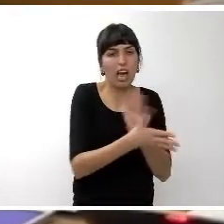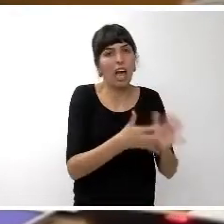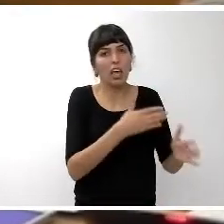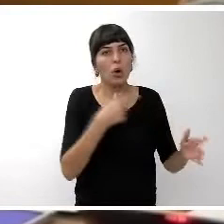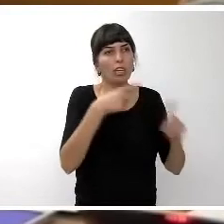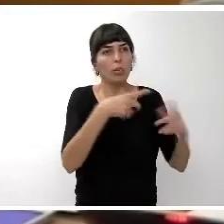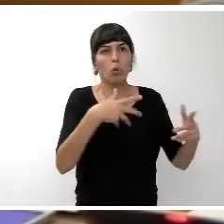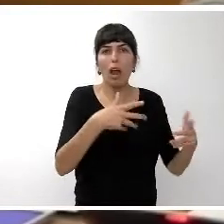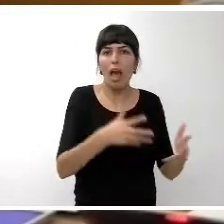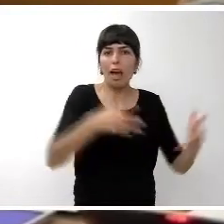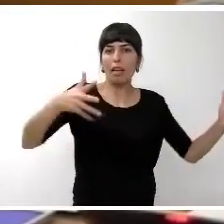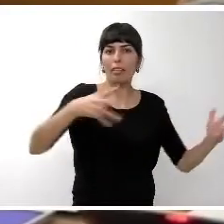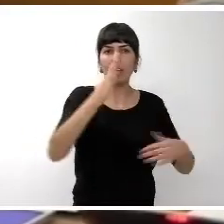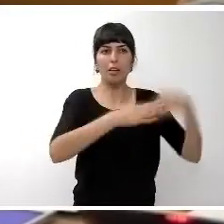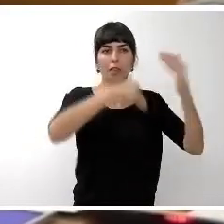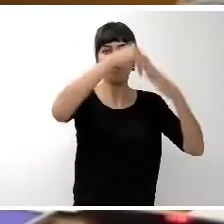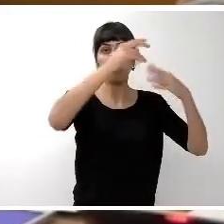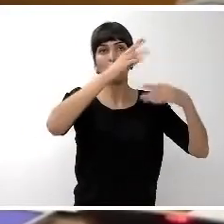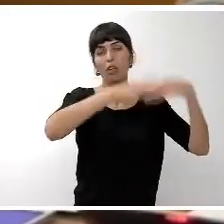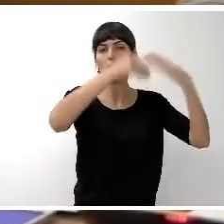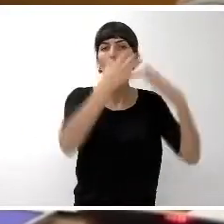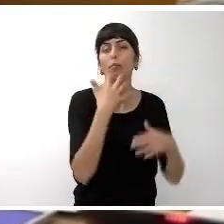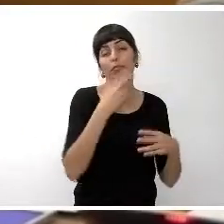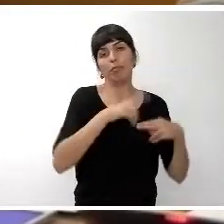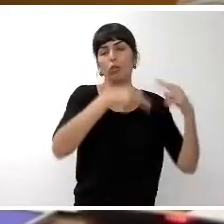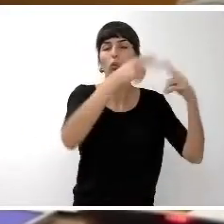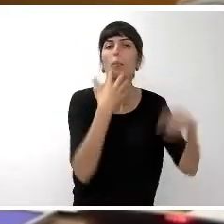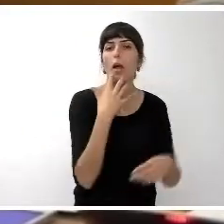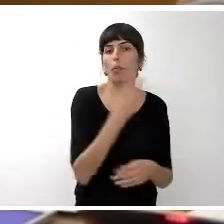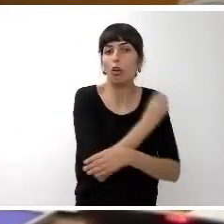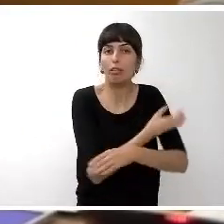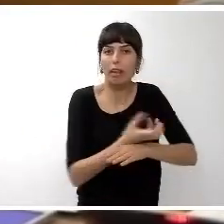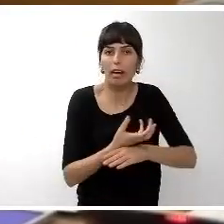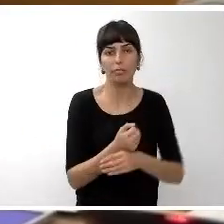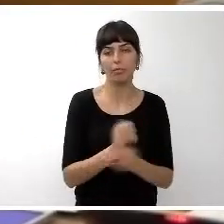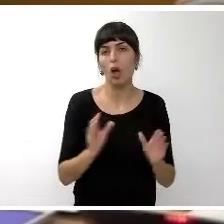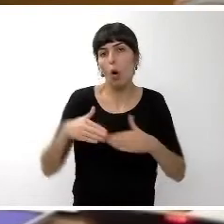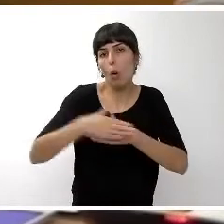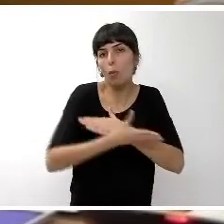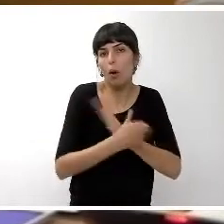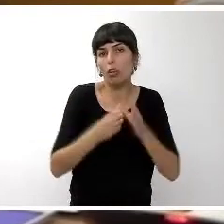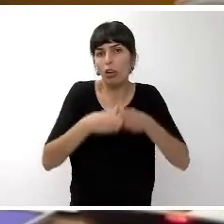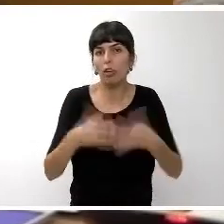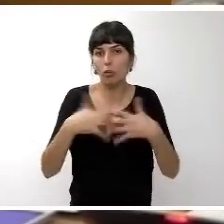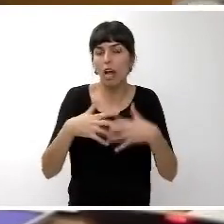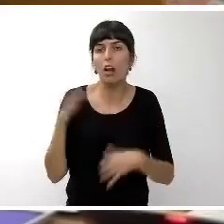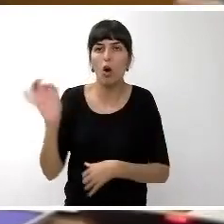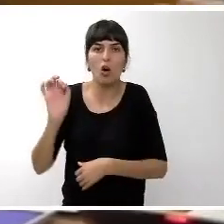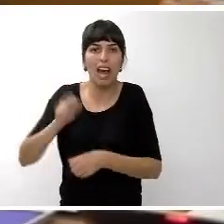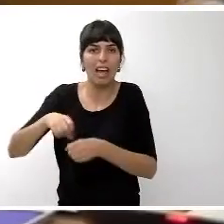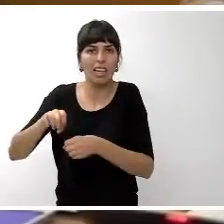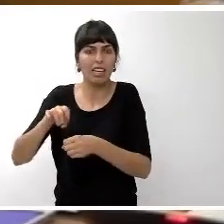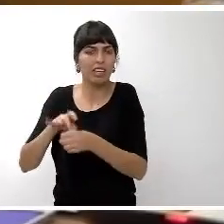innecesarias como los trenes como los puertos industriales como la regasificadora como